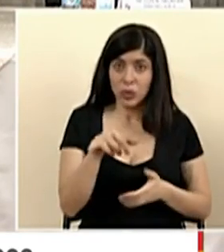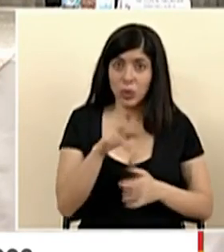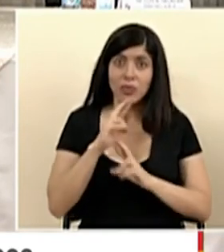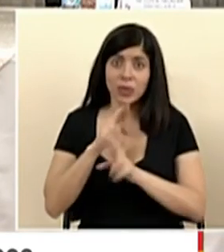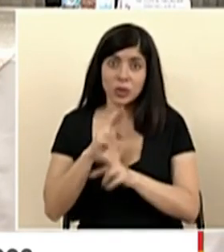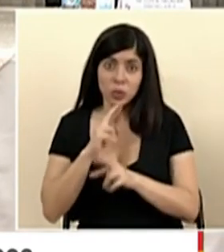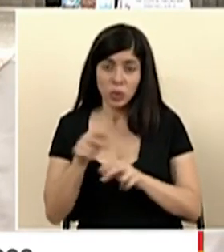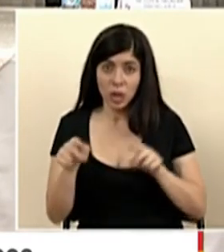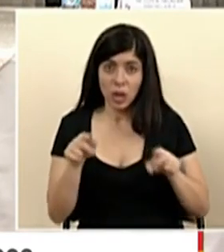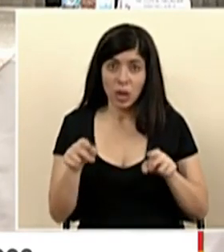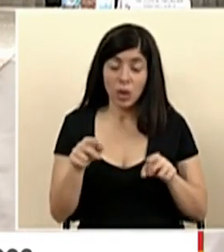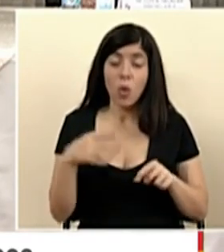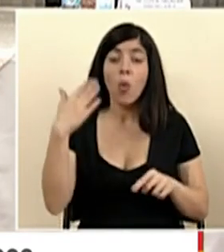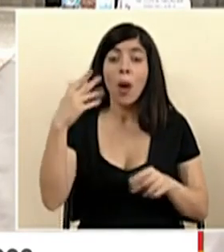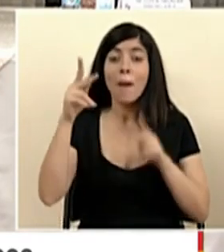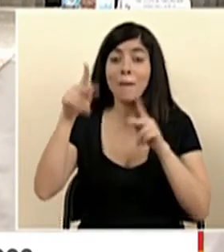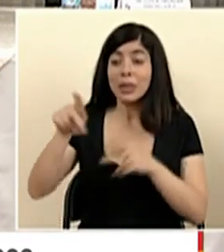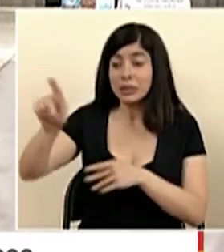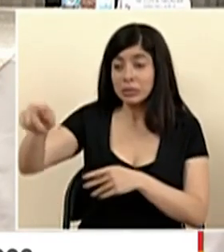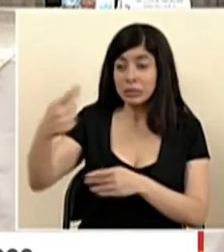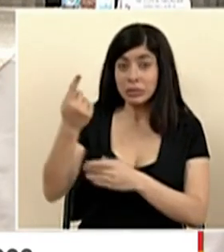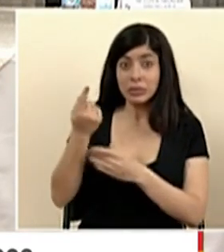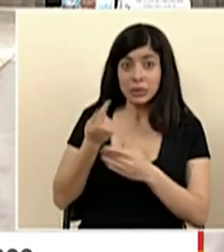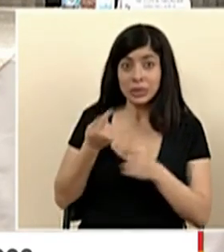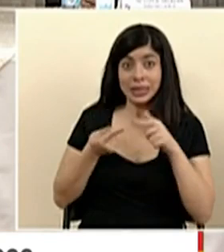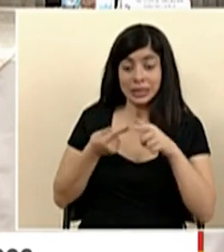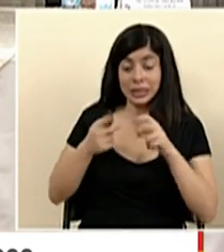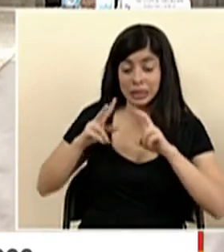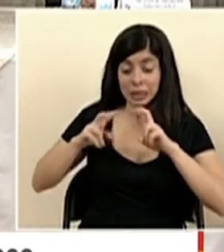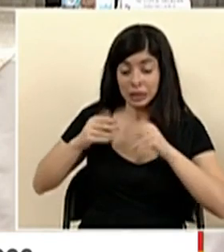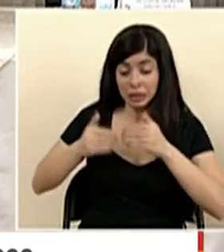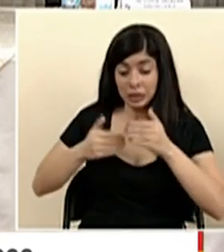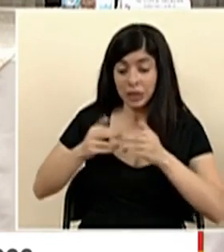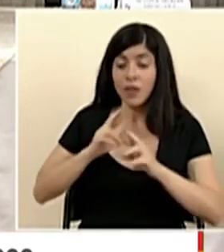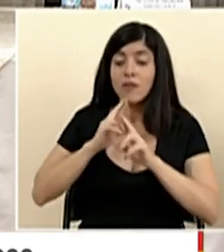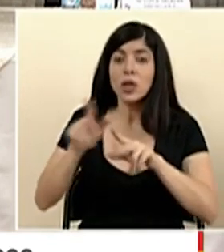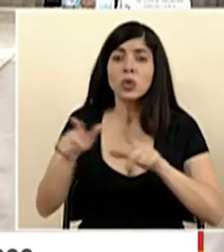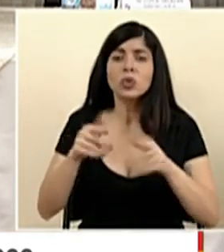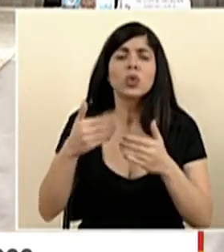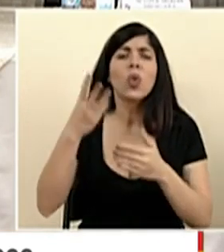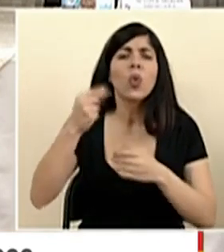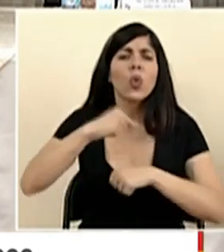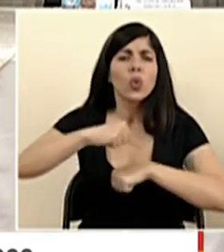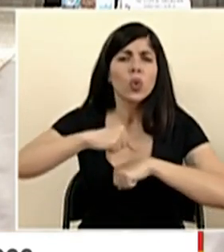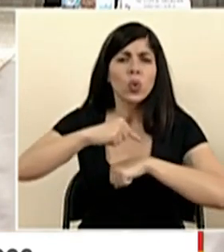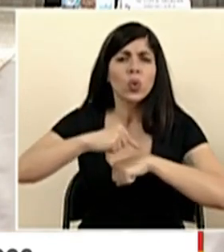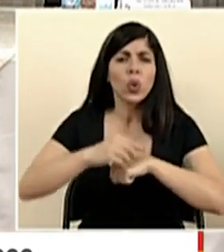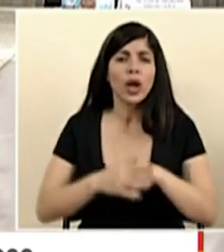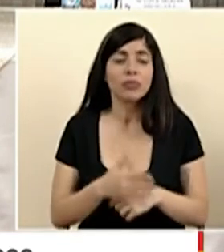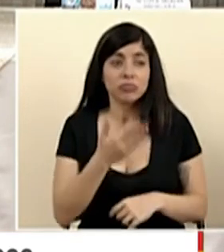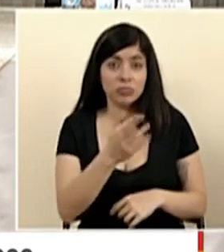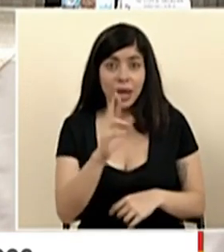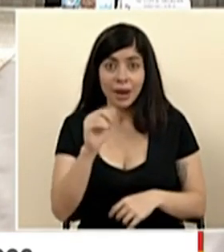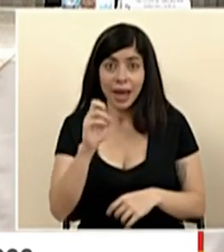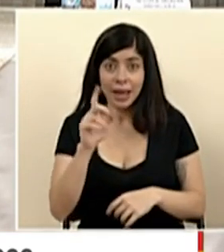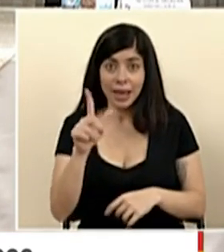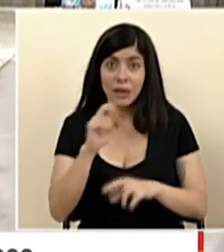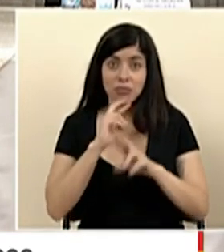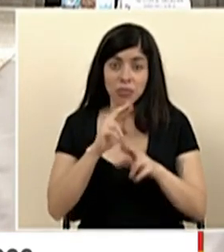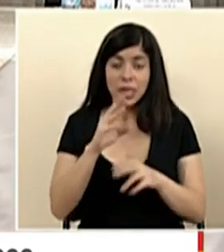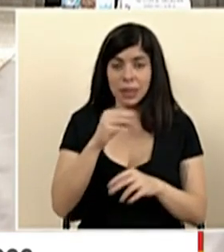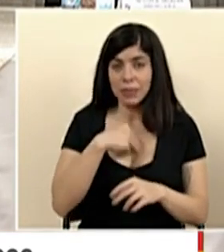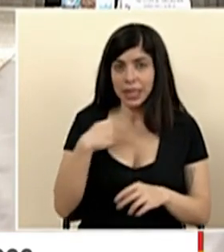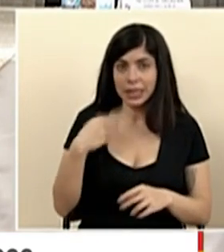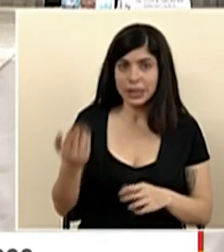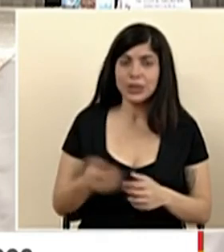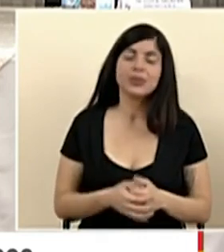muestra el paciente cuánto tiempo después se le daría el resultado si gusta don Randall nos puede complementar y también el señor ministro